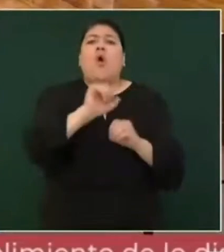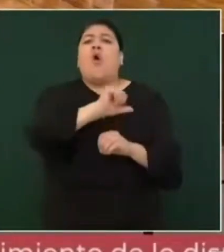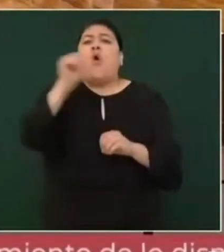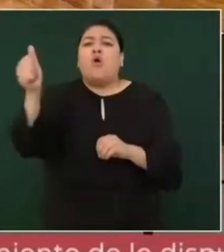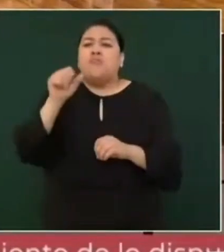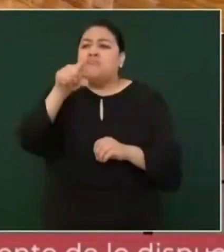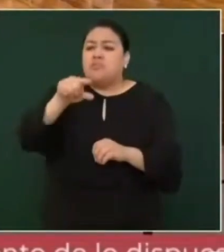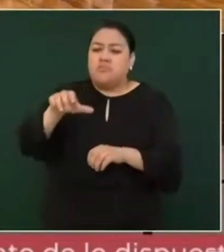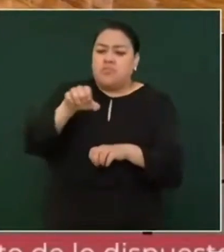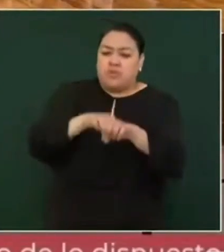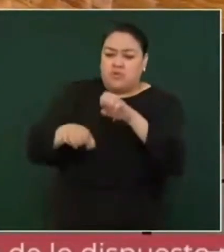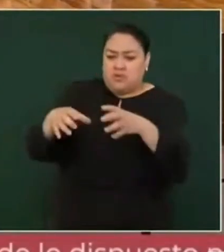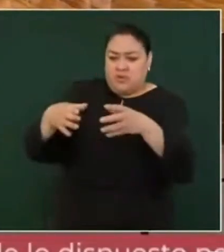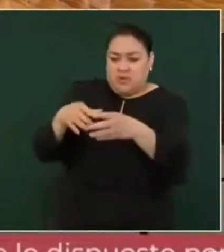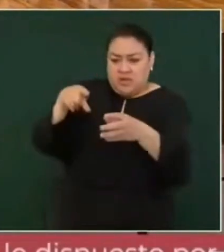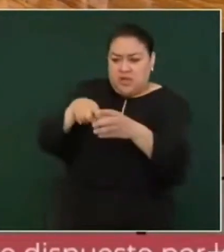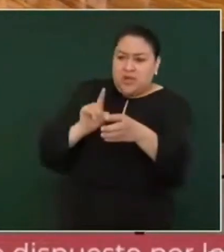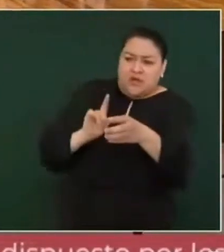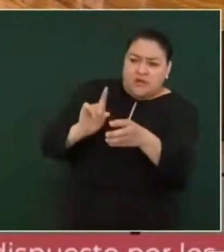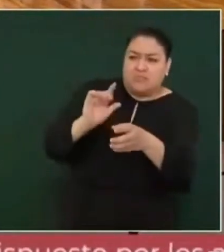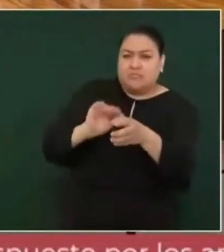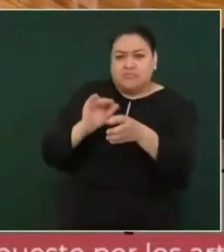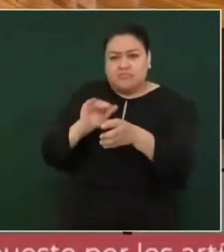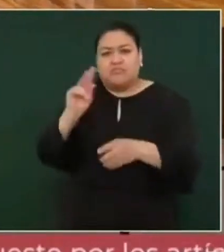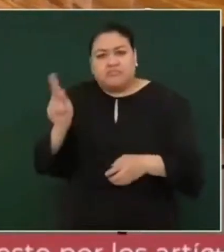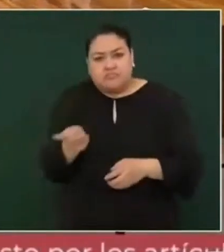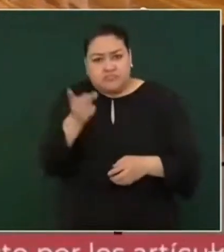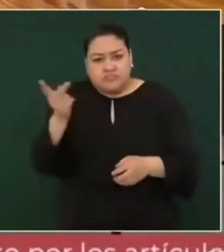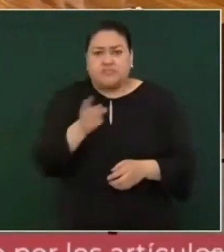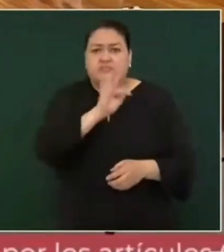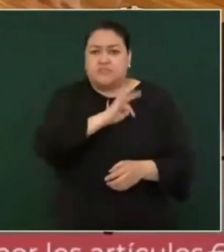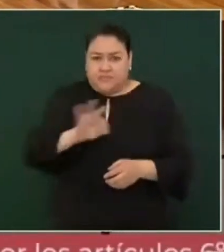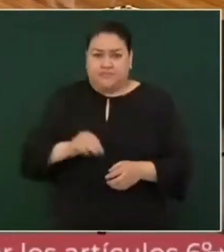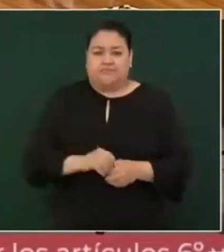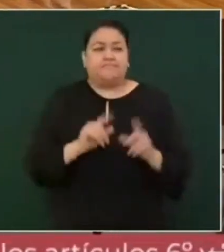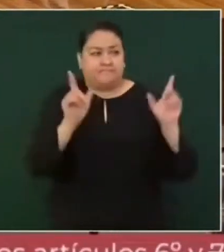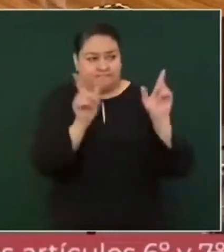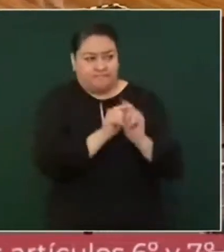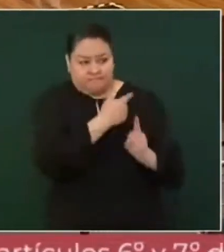eeuu y consulados de eeuu será cuando se me presenta no